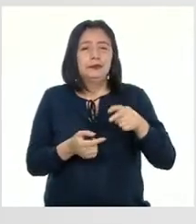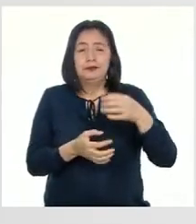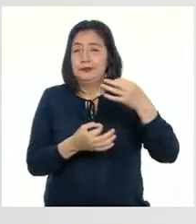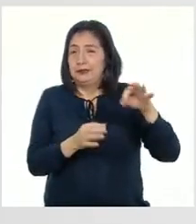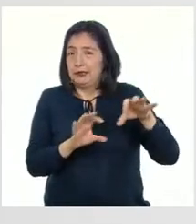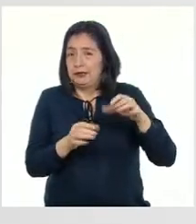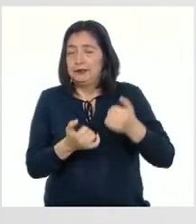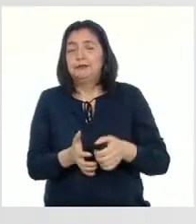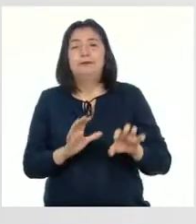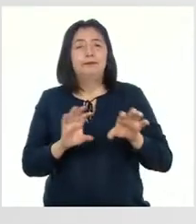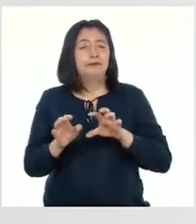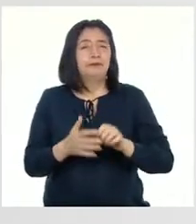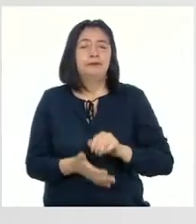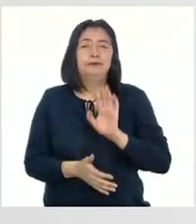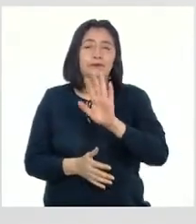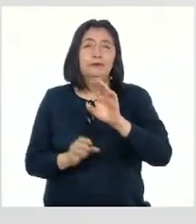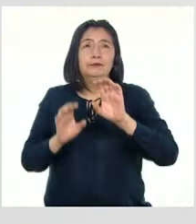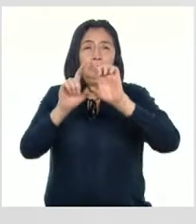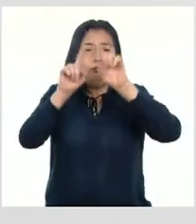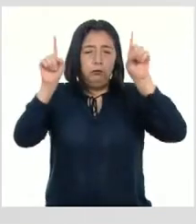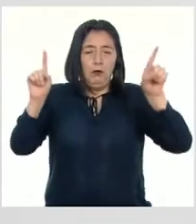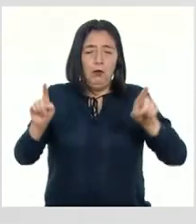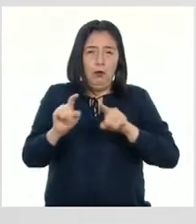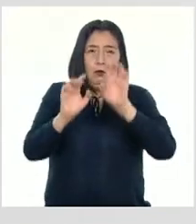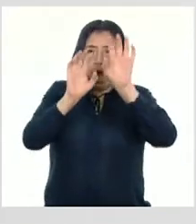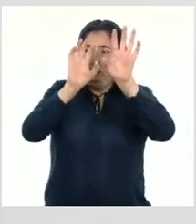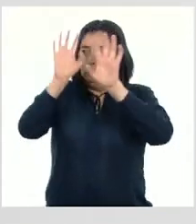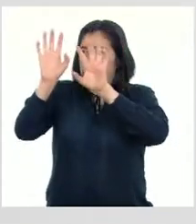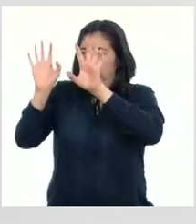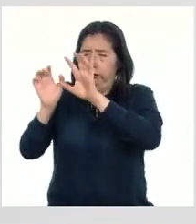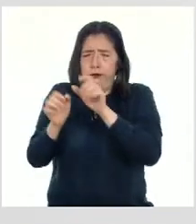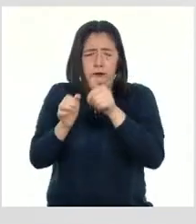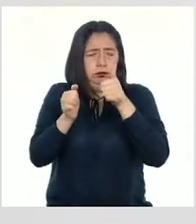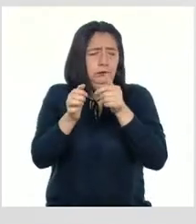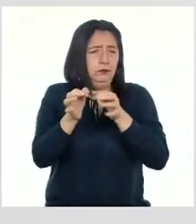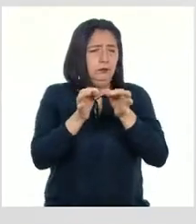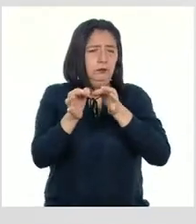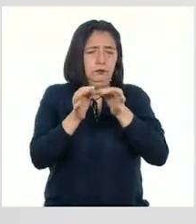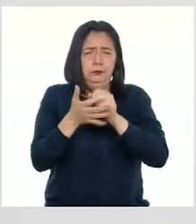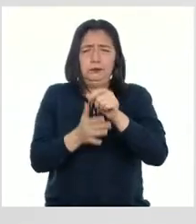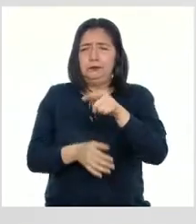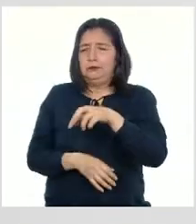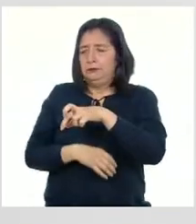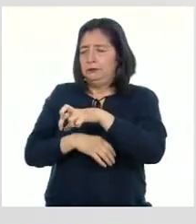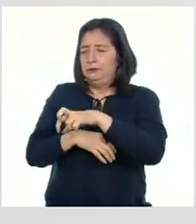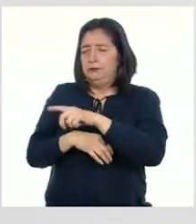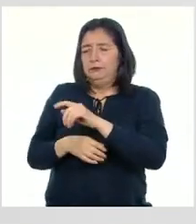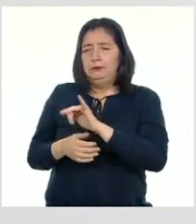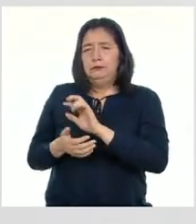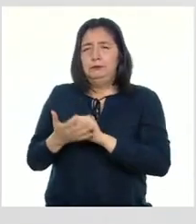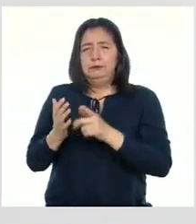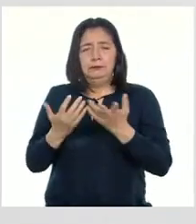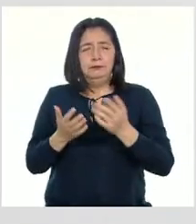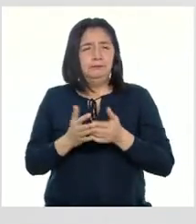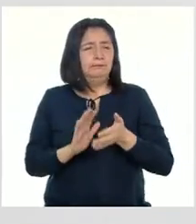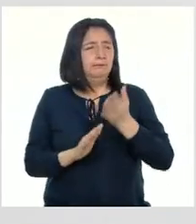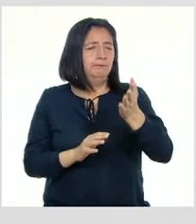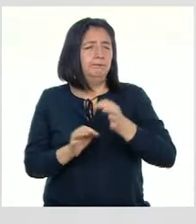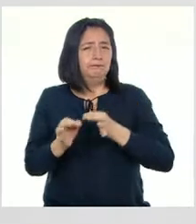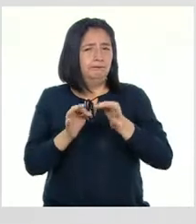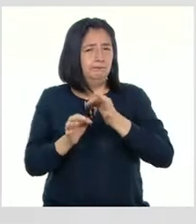decir, elaborar su panel Muy buena precisión, querida Pati Ahora vamos directo a las